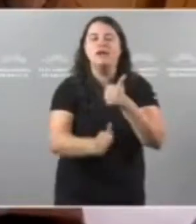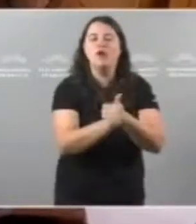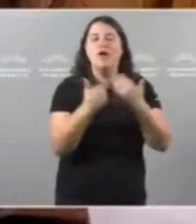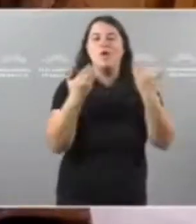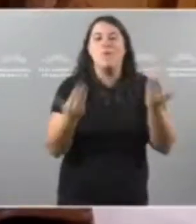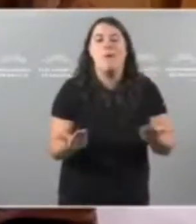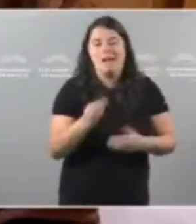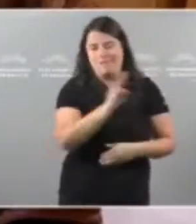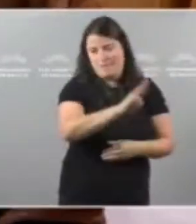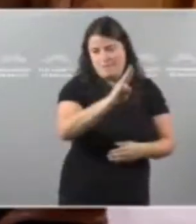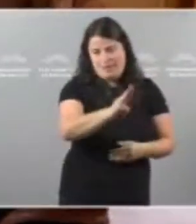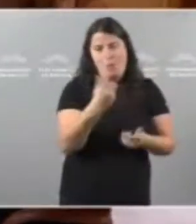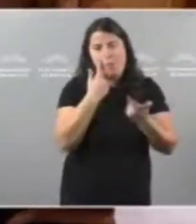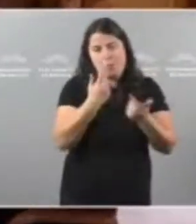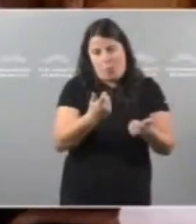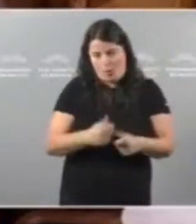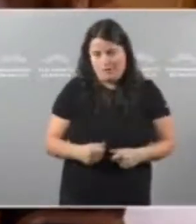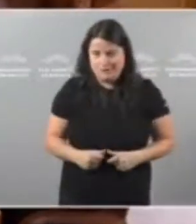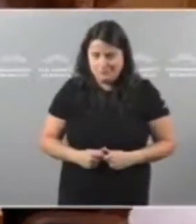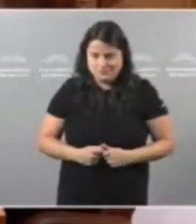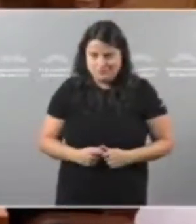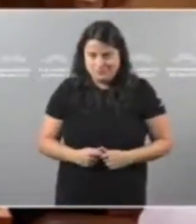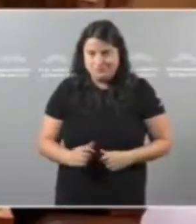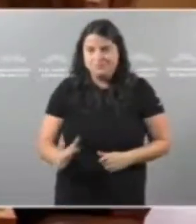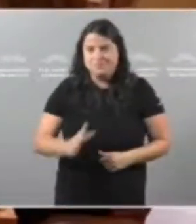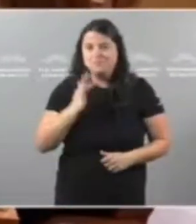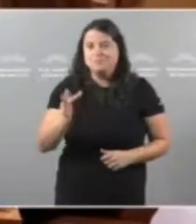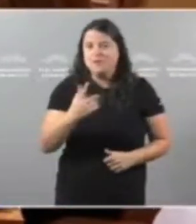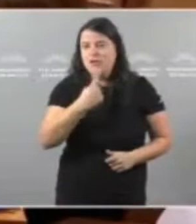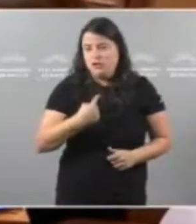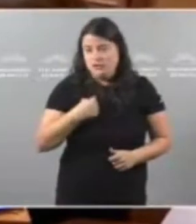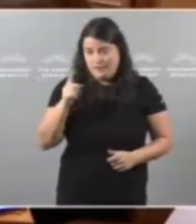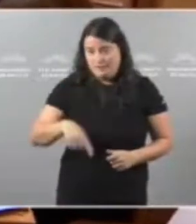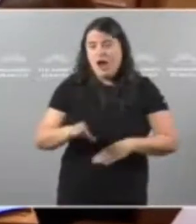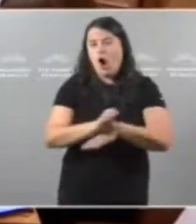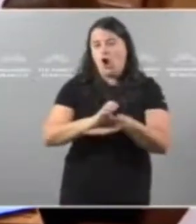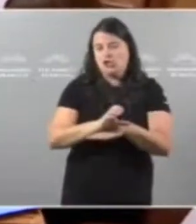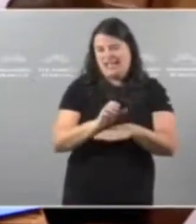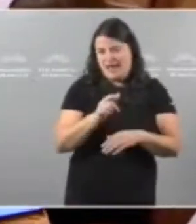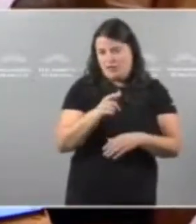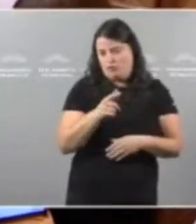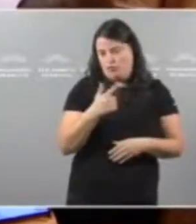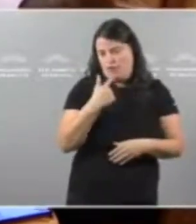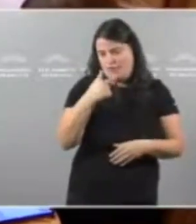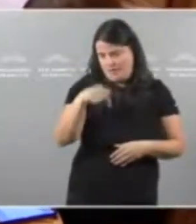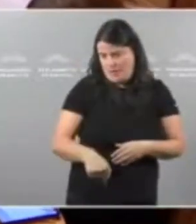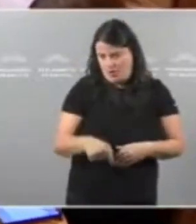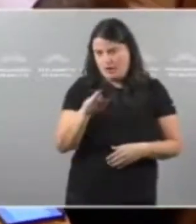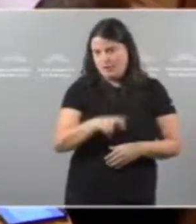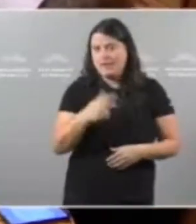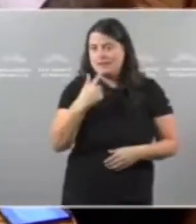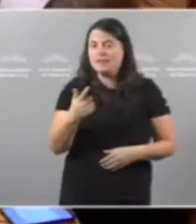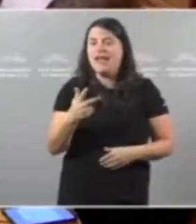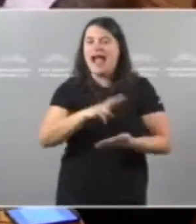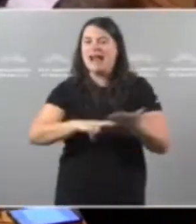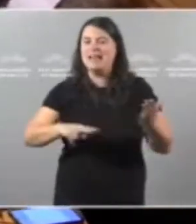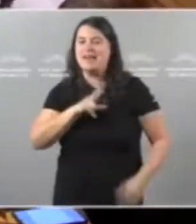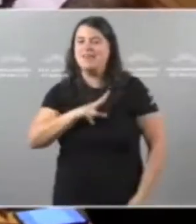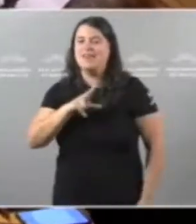Partido Popular E tamén nos din, repetiu non xe o conselleiro Que Galiza ten moi pouca débeda